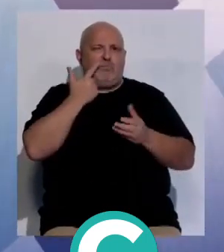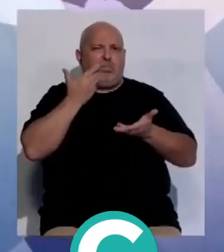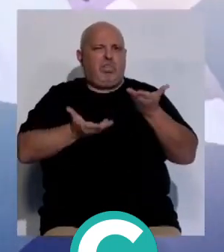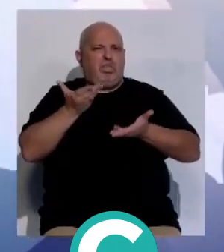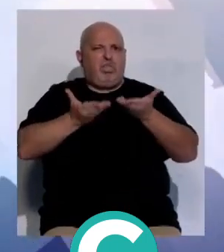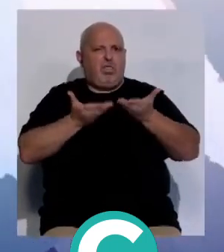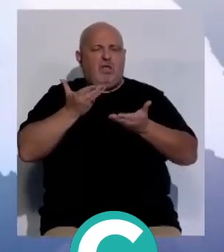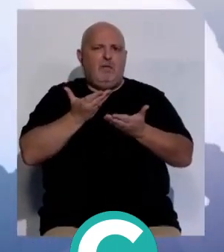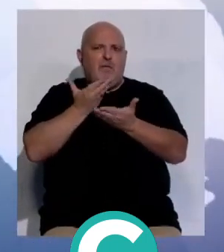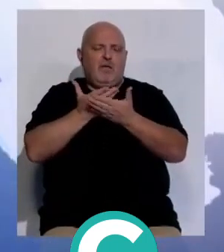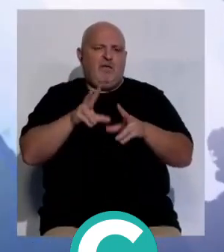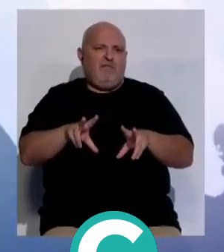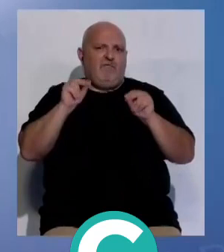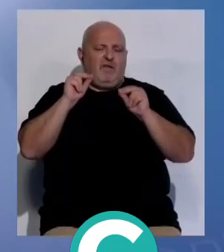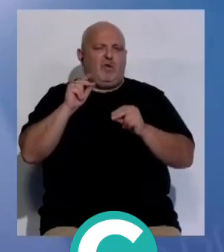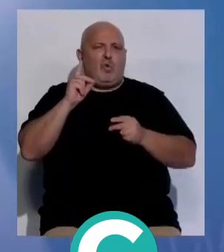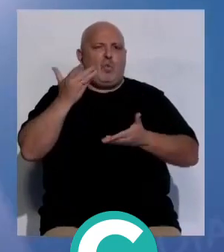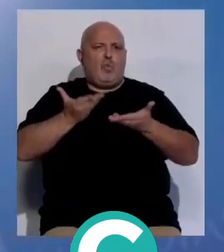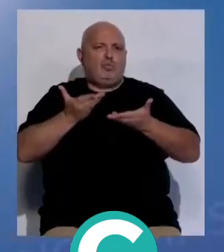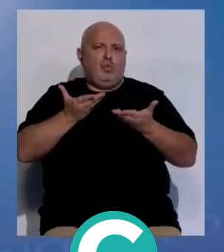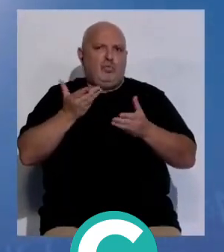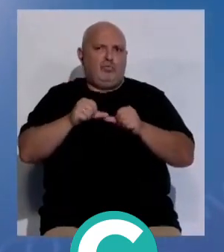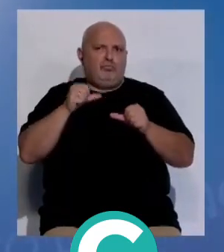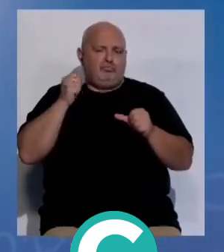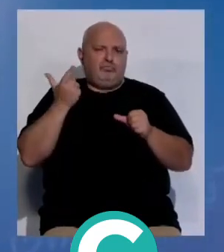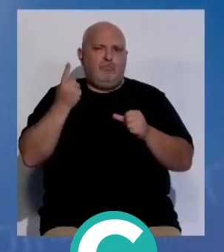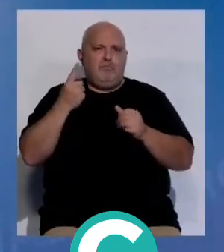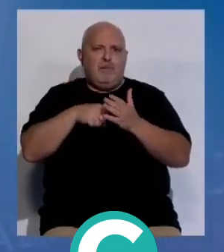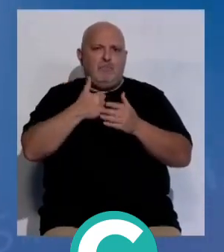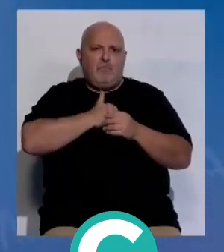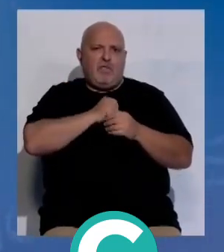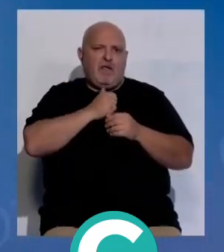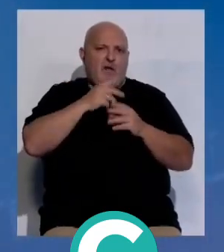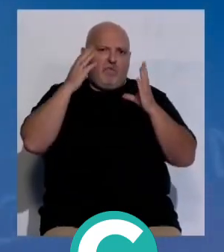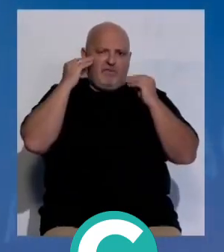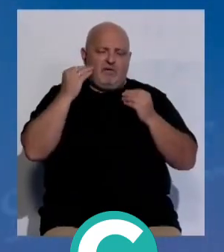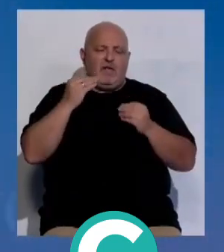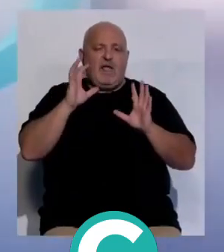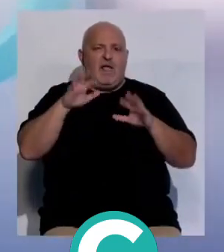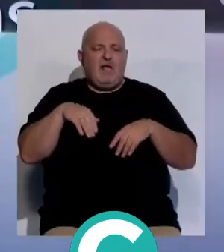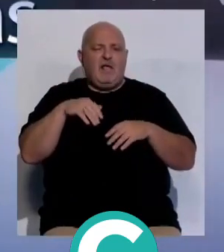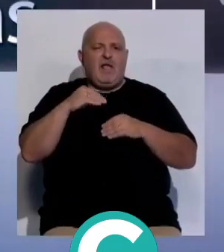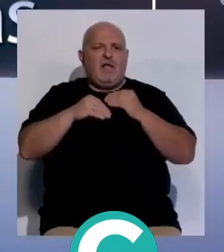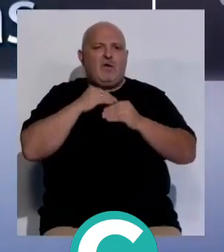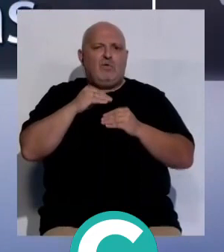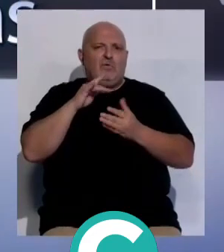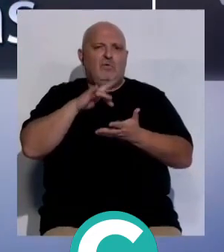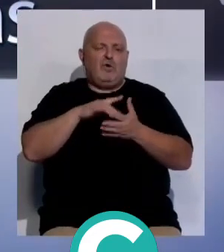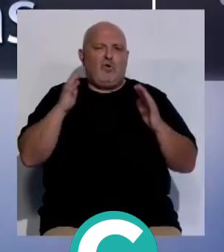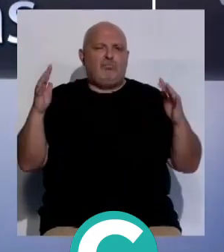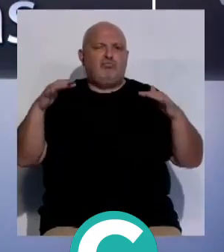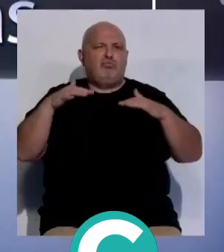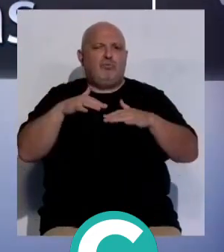que sufren y piden fin a una injusticia que afecta a miles de funcionarios. En Cádiz realizaron una